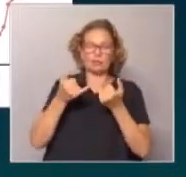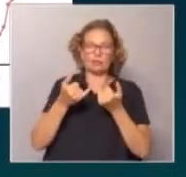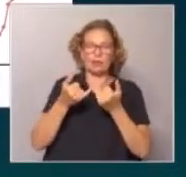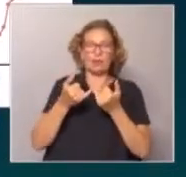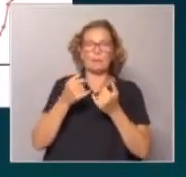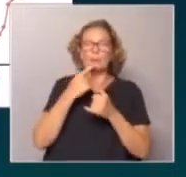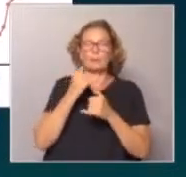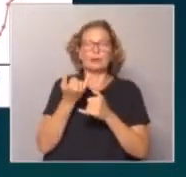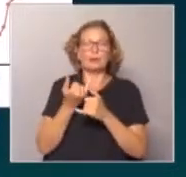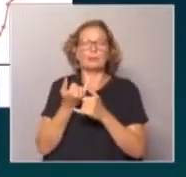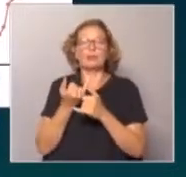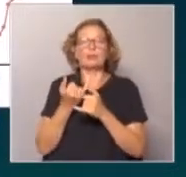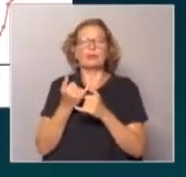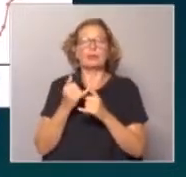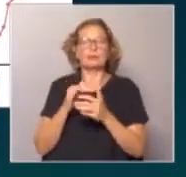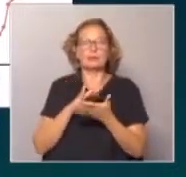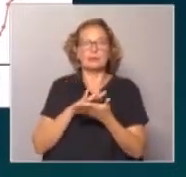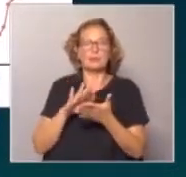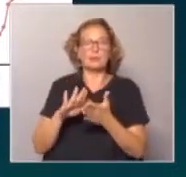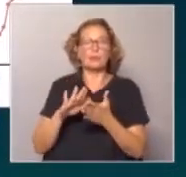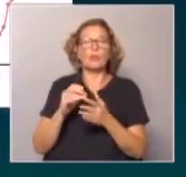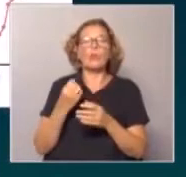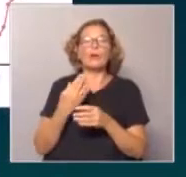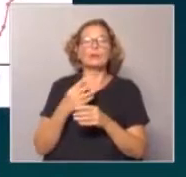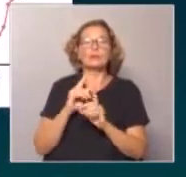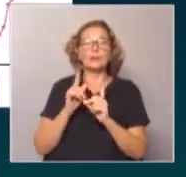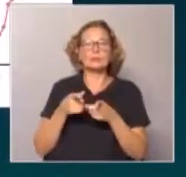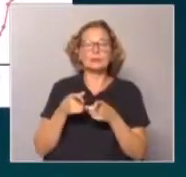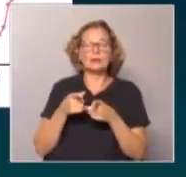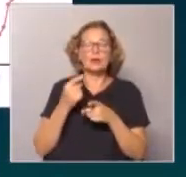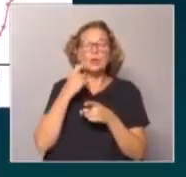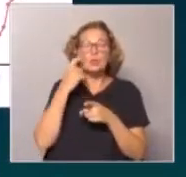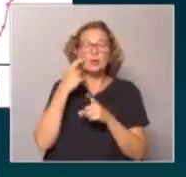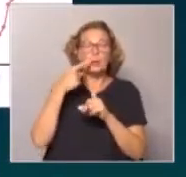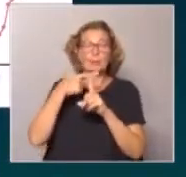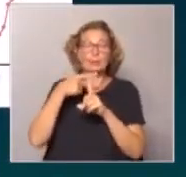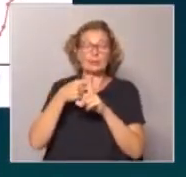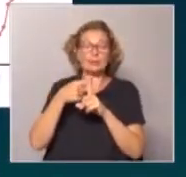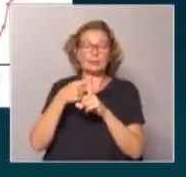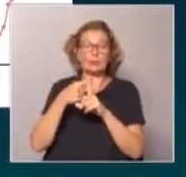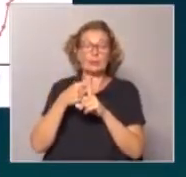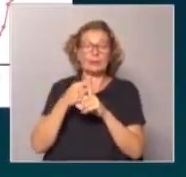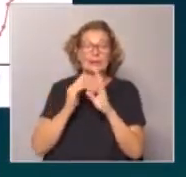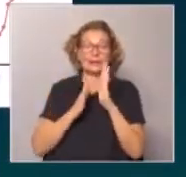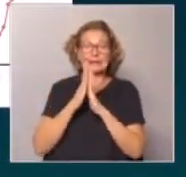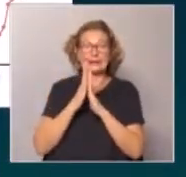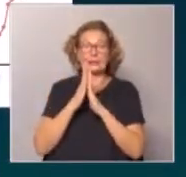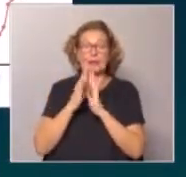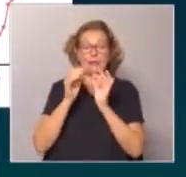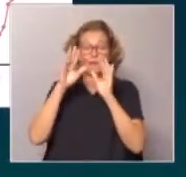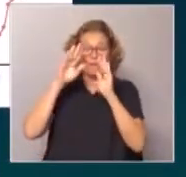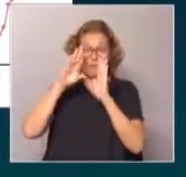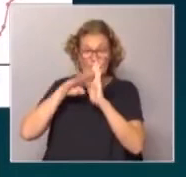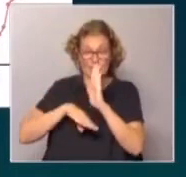movilidad, perdón, estaba en el piso, pero sobre todo cuando el número de casos, que es lo que está arriba, logra